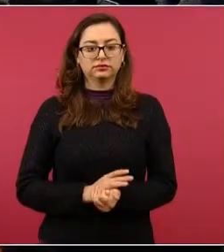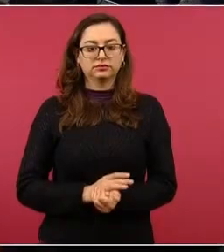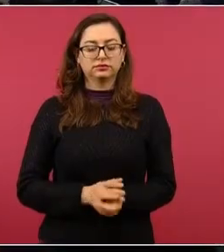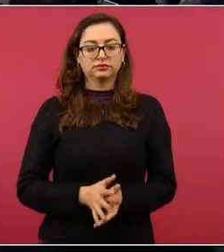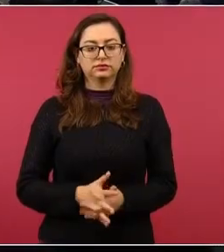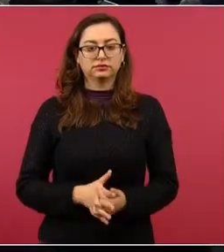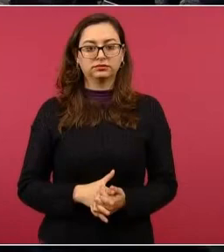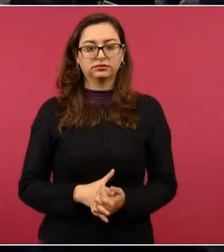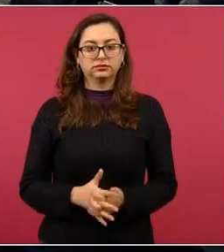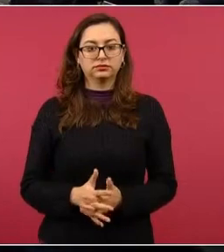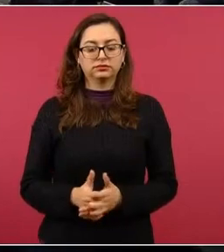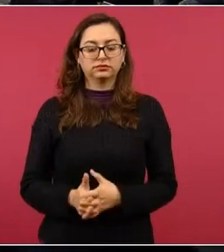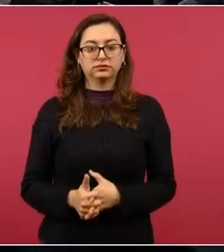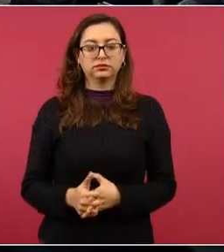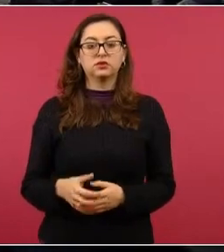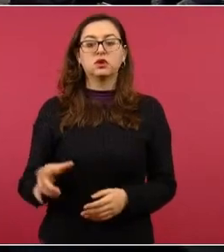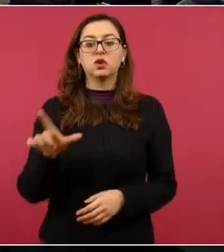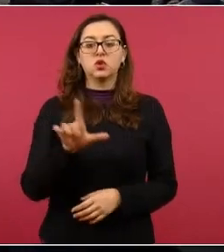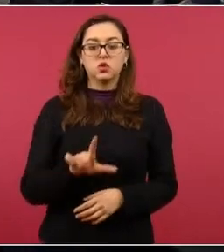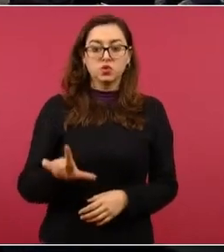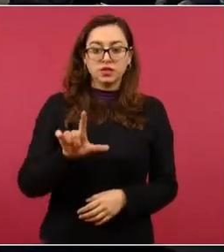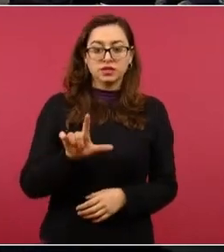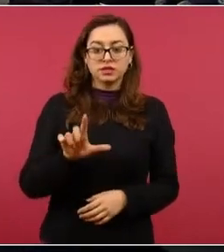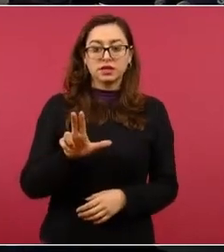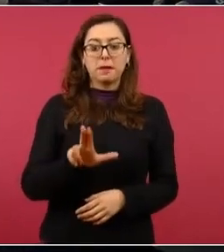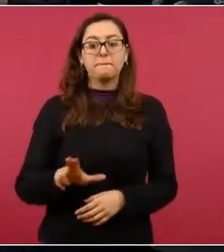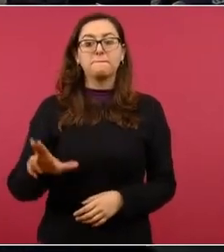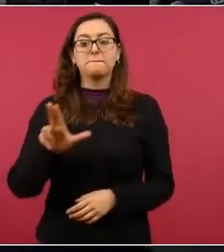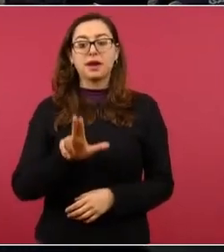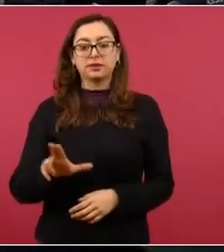entonces es lunes y martes,